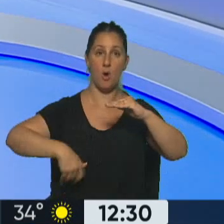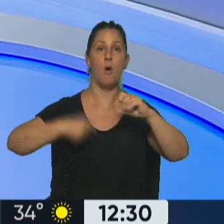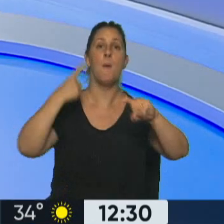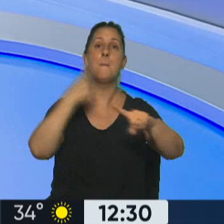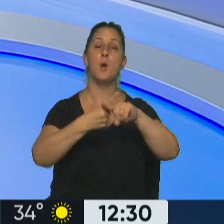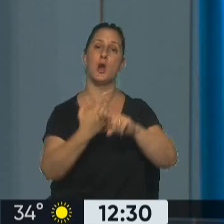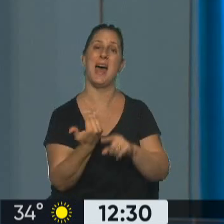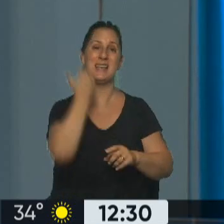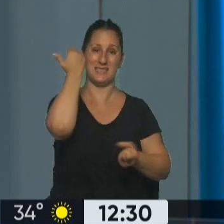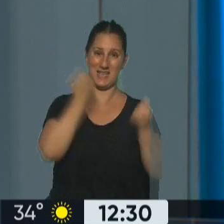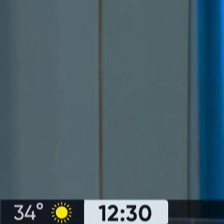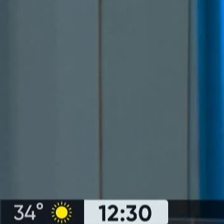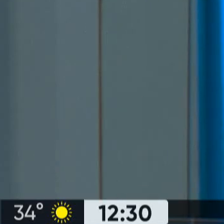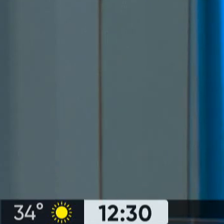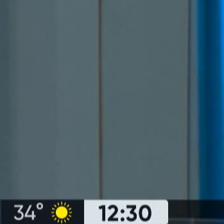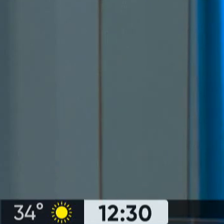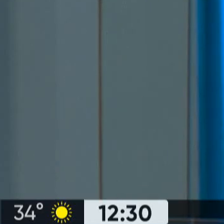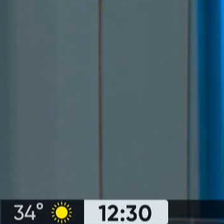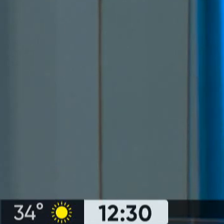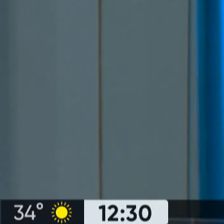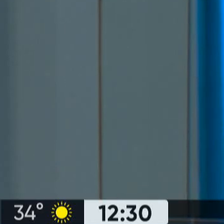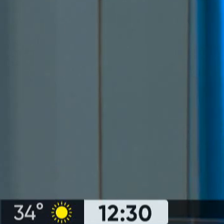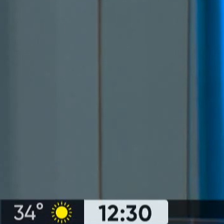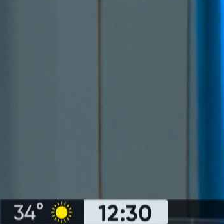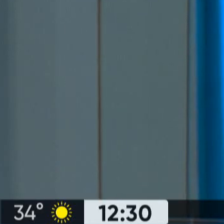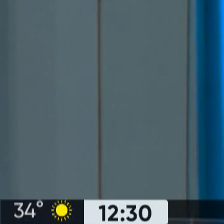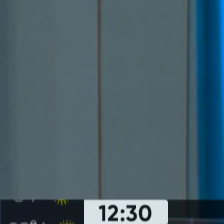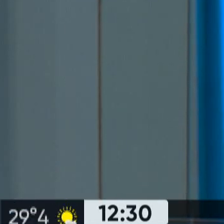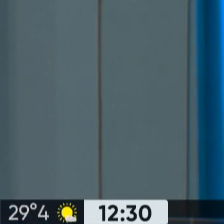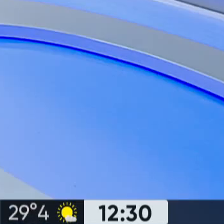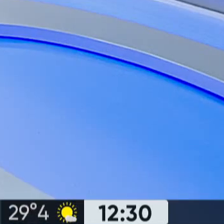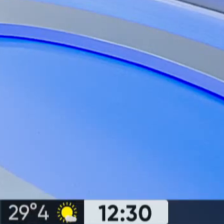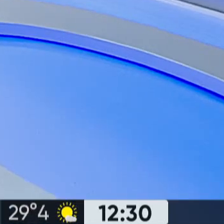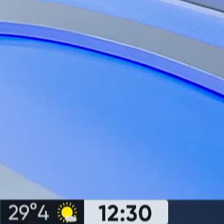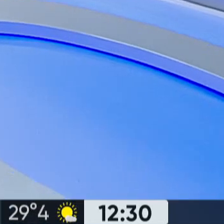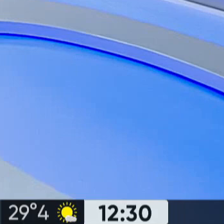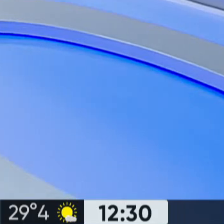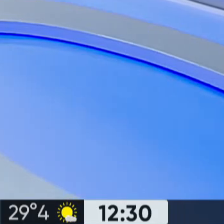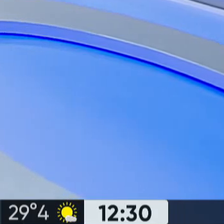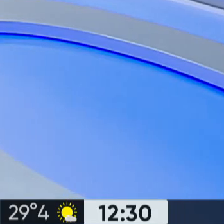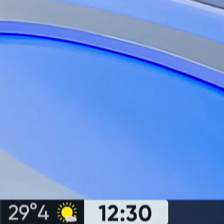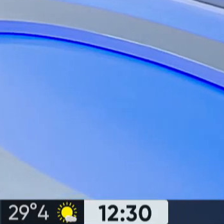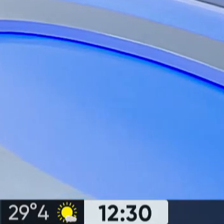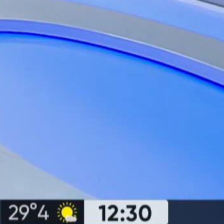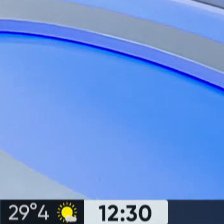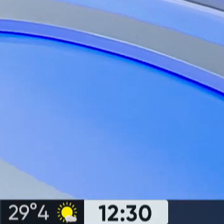accidentes de tránsito, con lo que supongo que también lo que está faltando es algo de educación vial. Gracias Axel por venir. Un placer. Más noticias ahora.